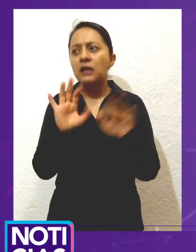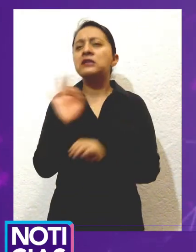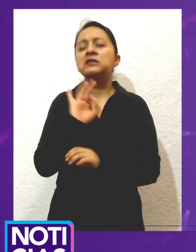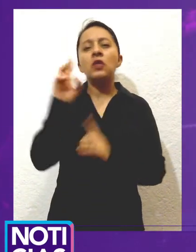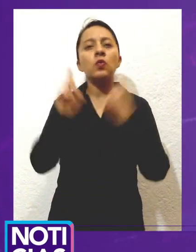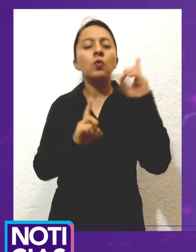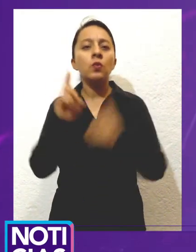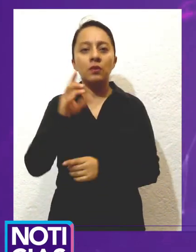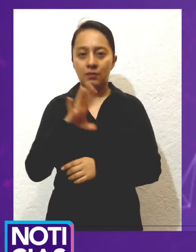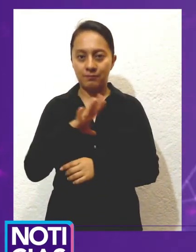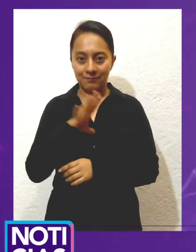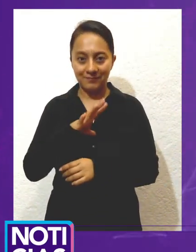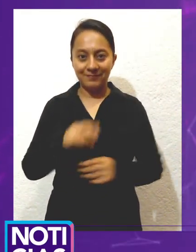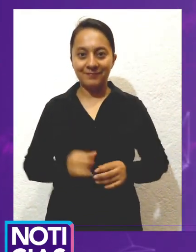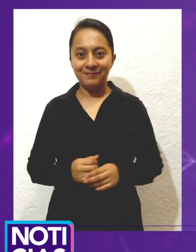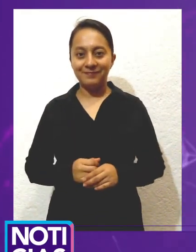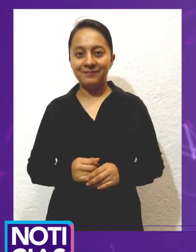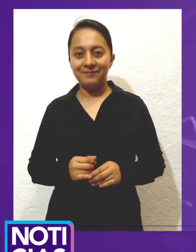Ruiz.